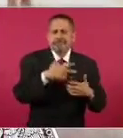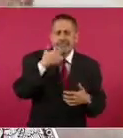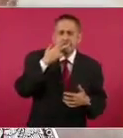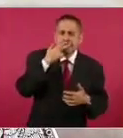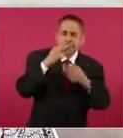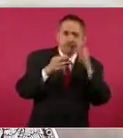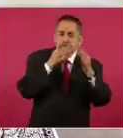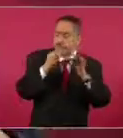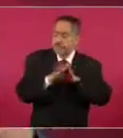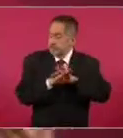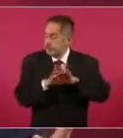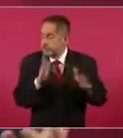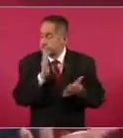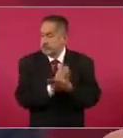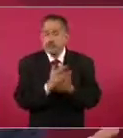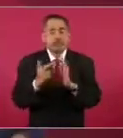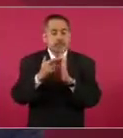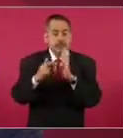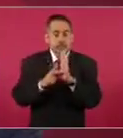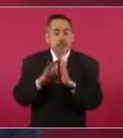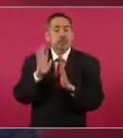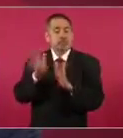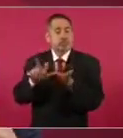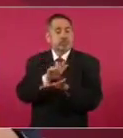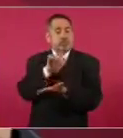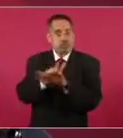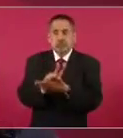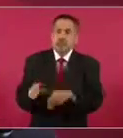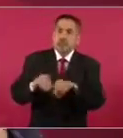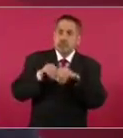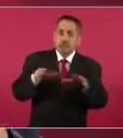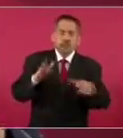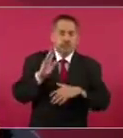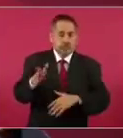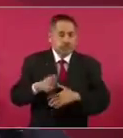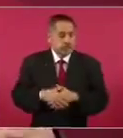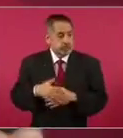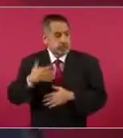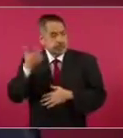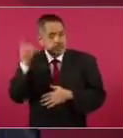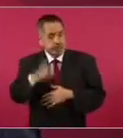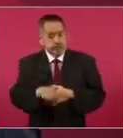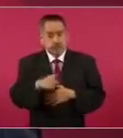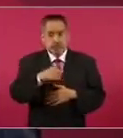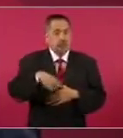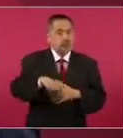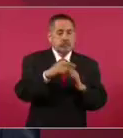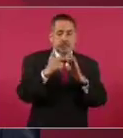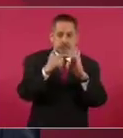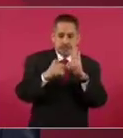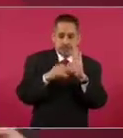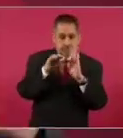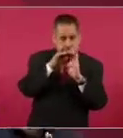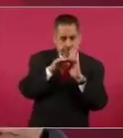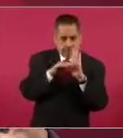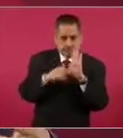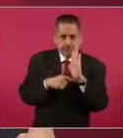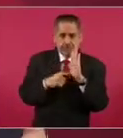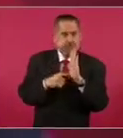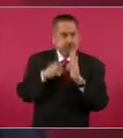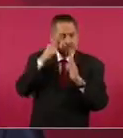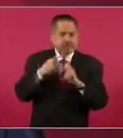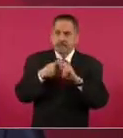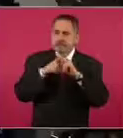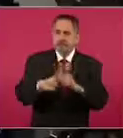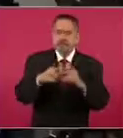Esa reforma ya fue promulgada y mandata a hacer un cambio en el reglamento respectivo para que pueda entrar